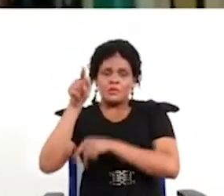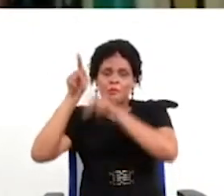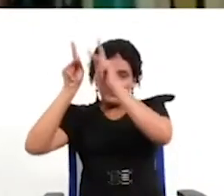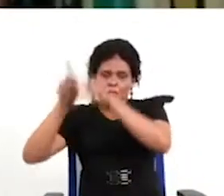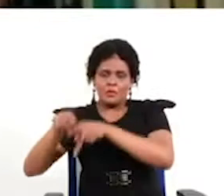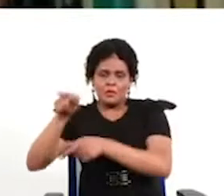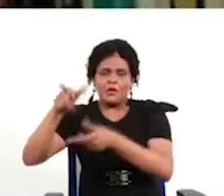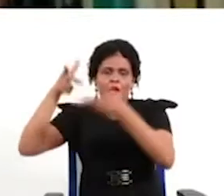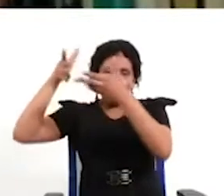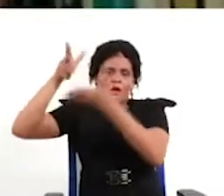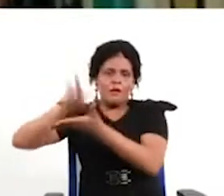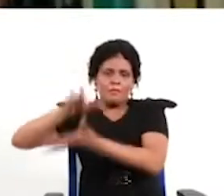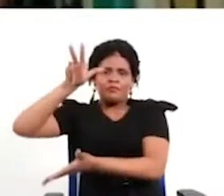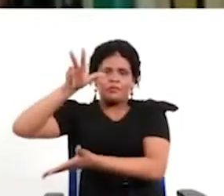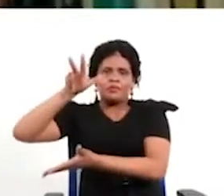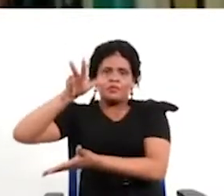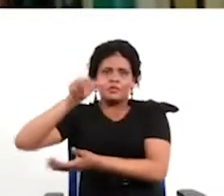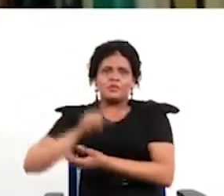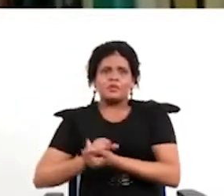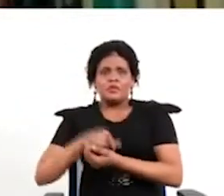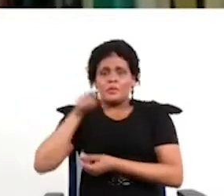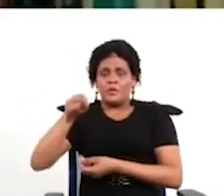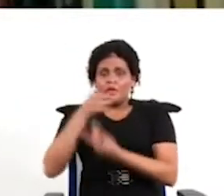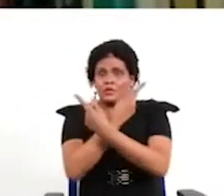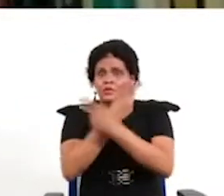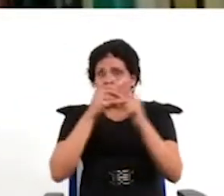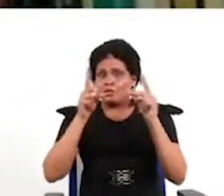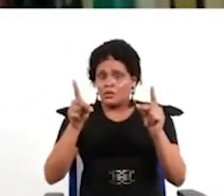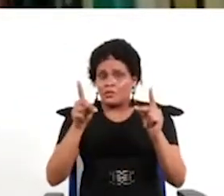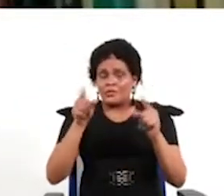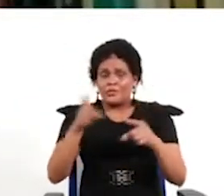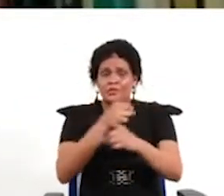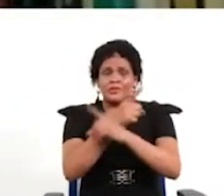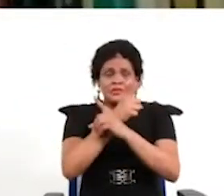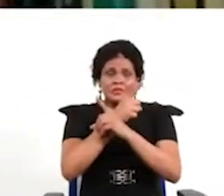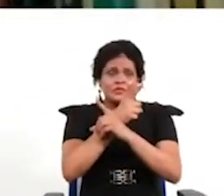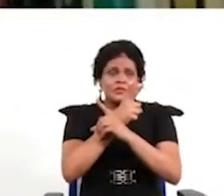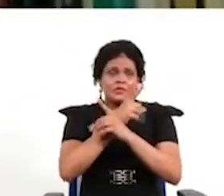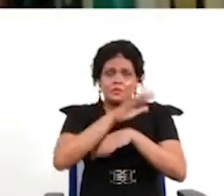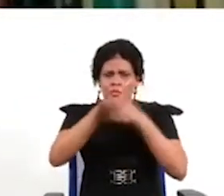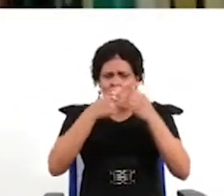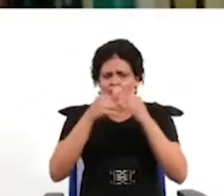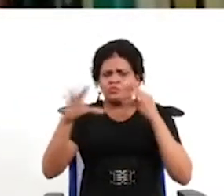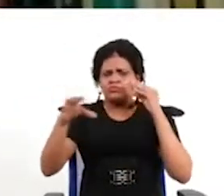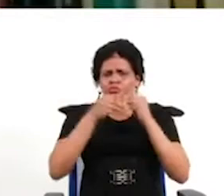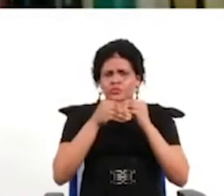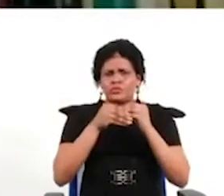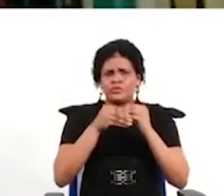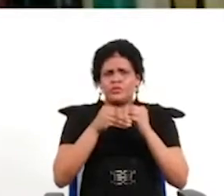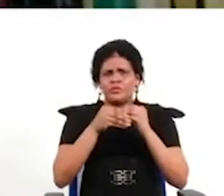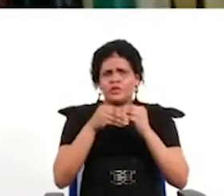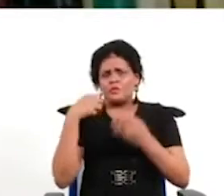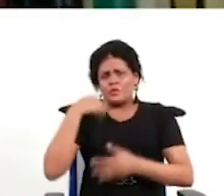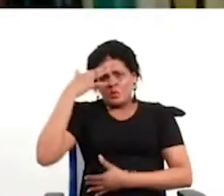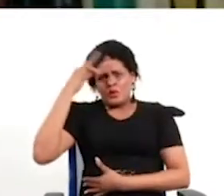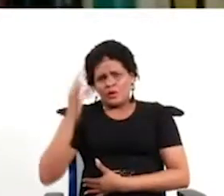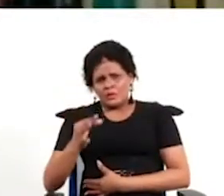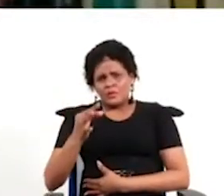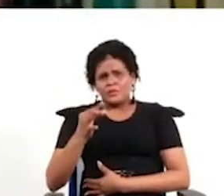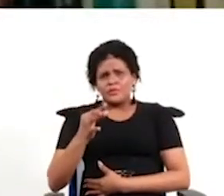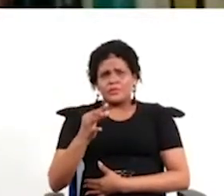aprueba. Entonces ahí tenemos la legitimidad democrática tal como la entendemos que puede completarse. Yo creo que ahí